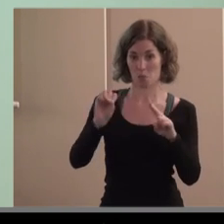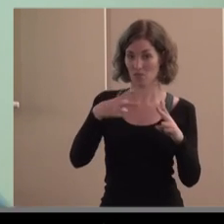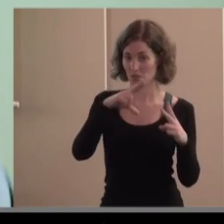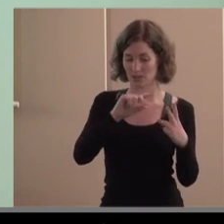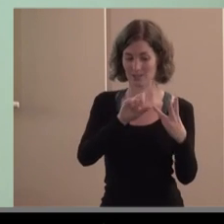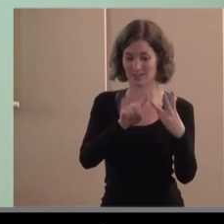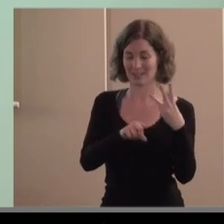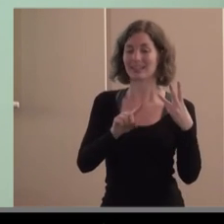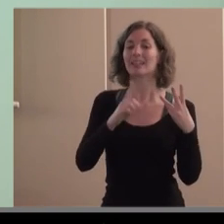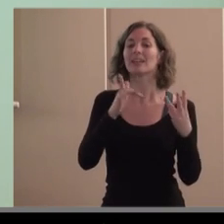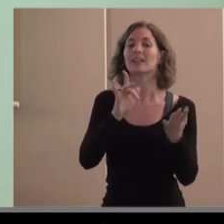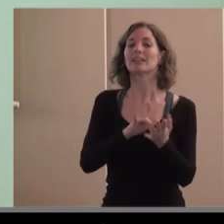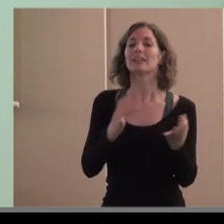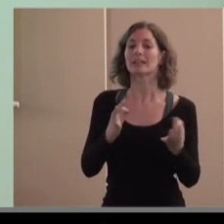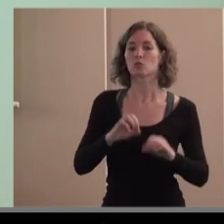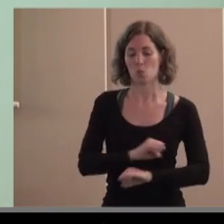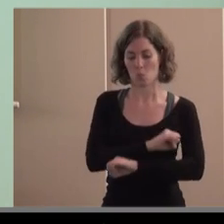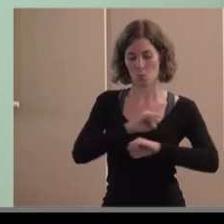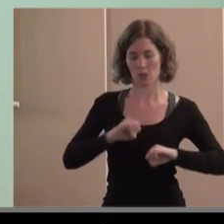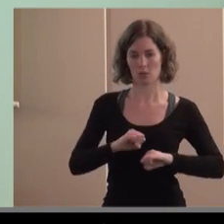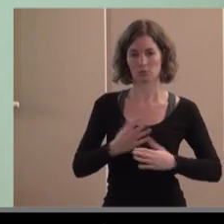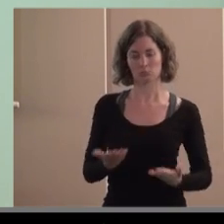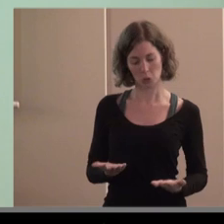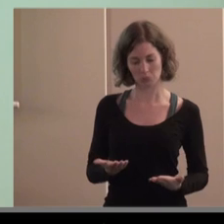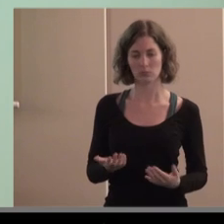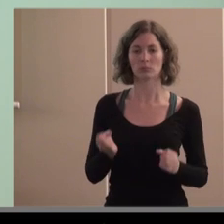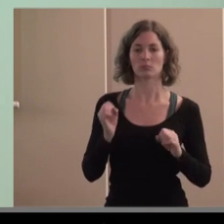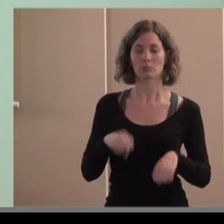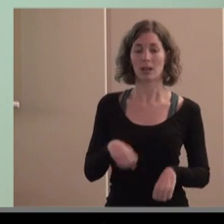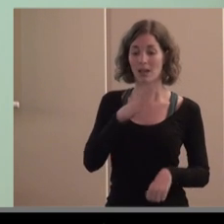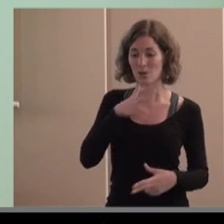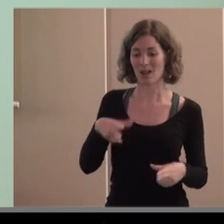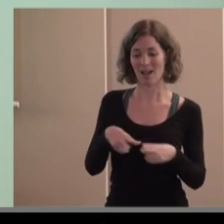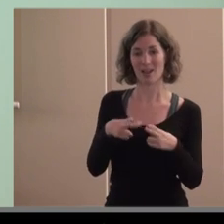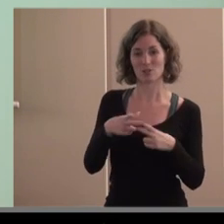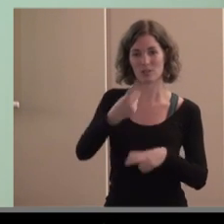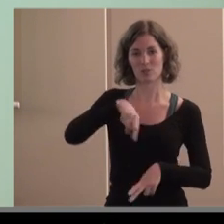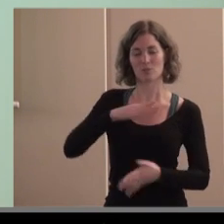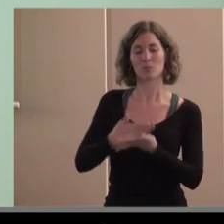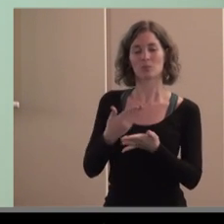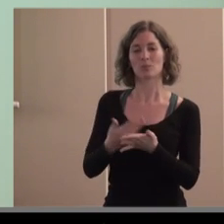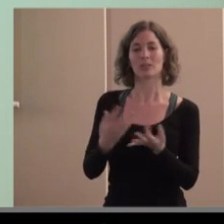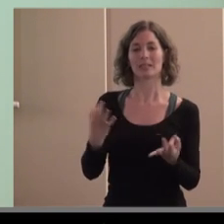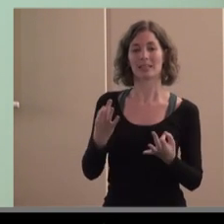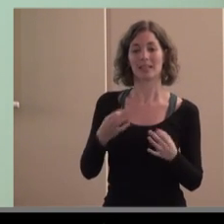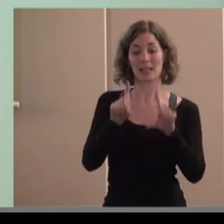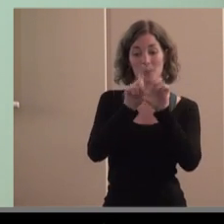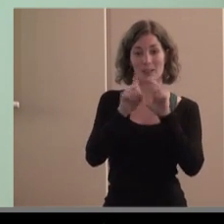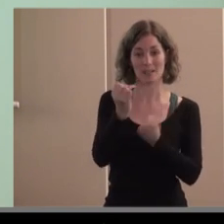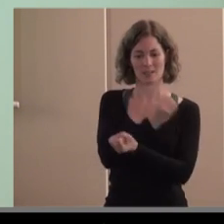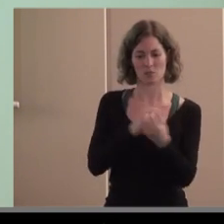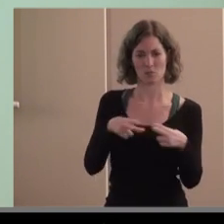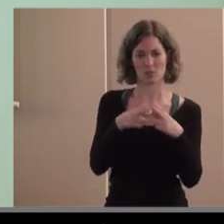lideremos esto le mostremos a la sociedad que las empresas de economía social somos unas empresas absolutamente